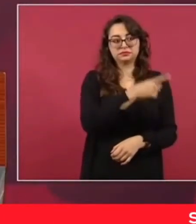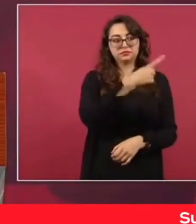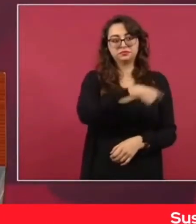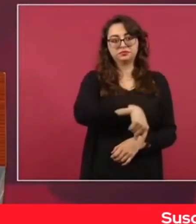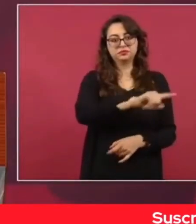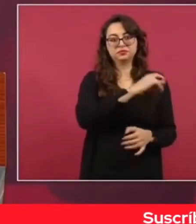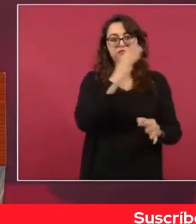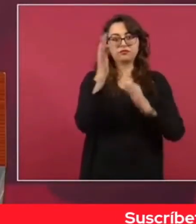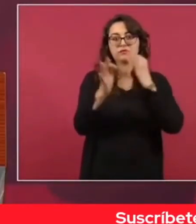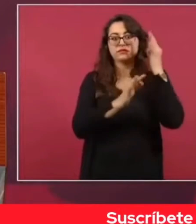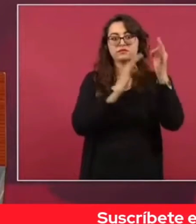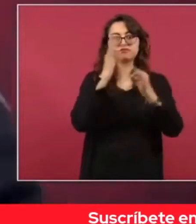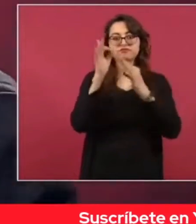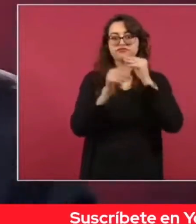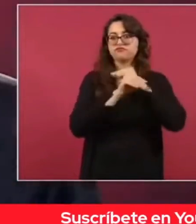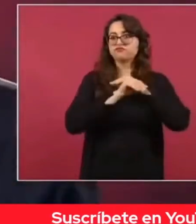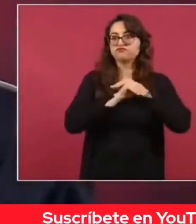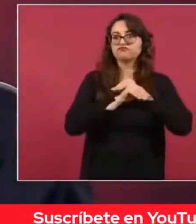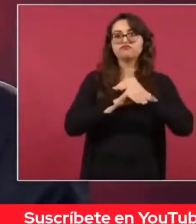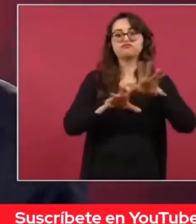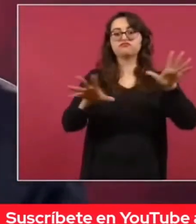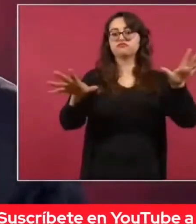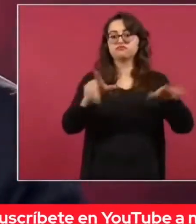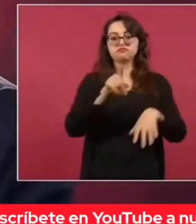Es todo un poder mediático.